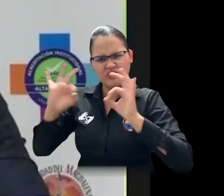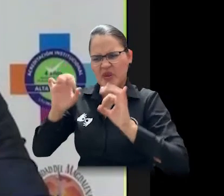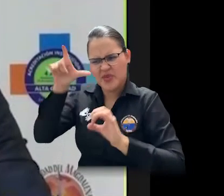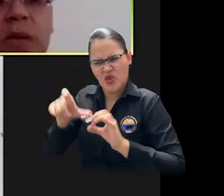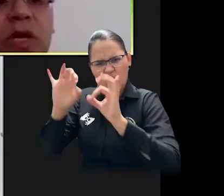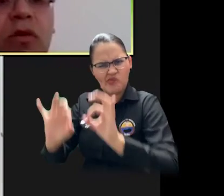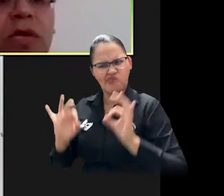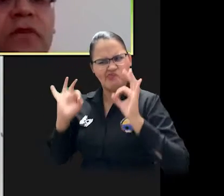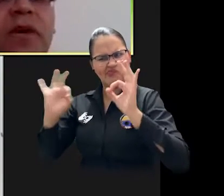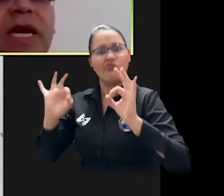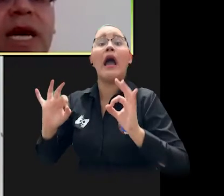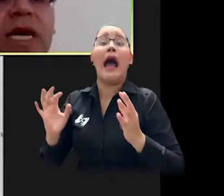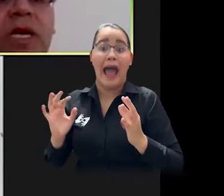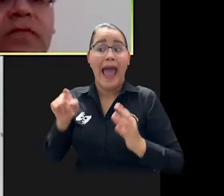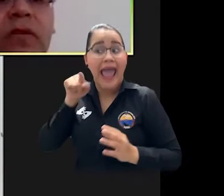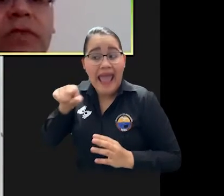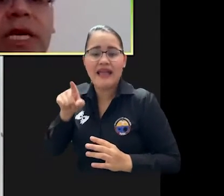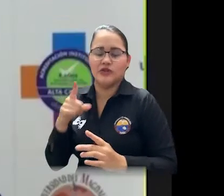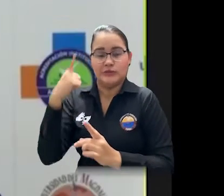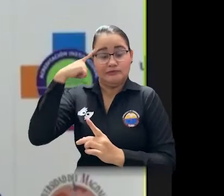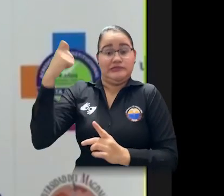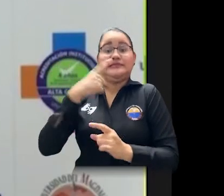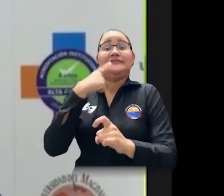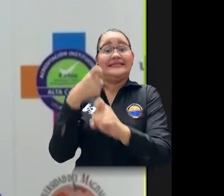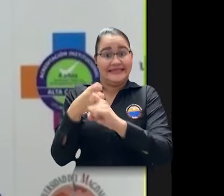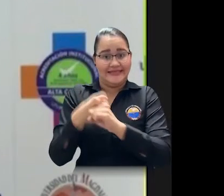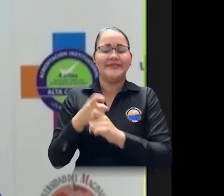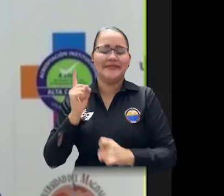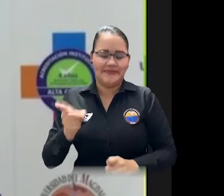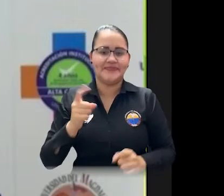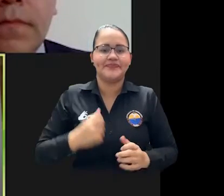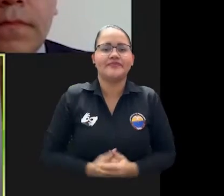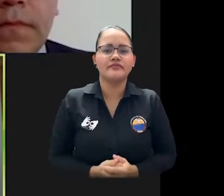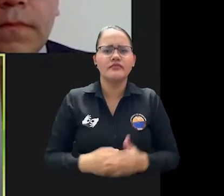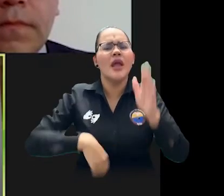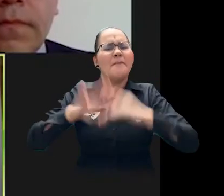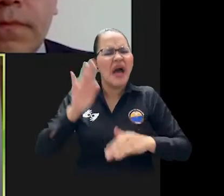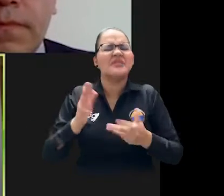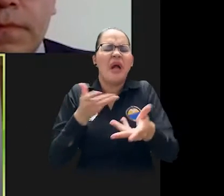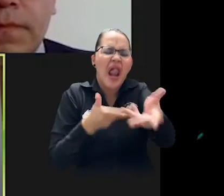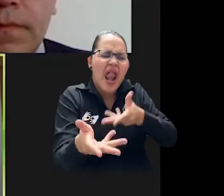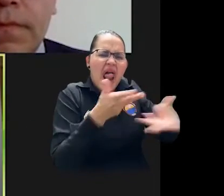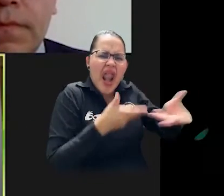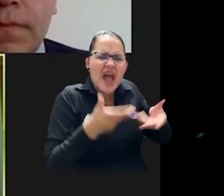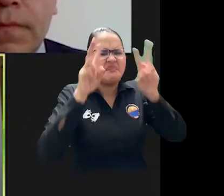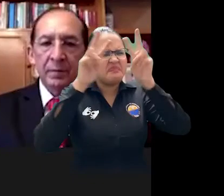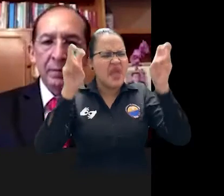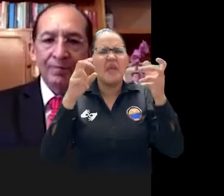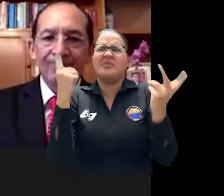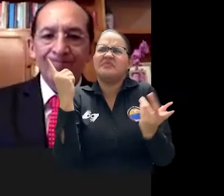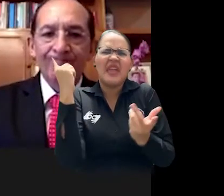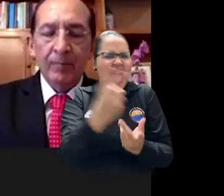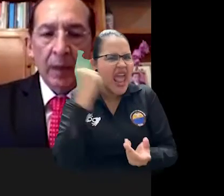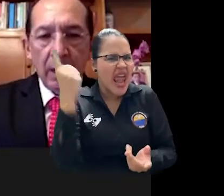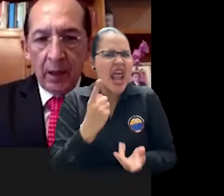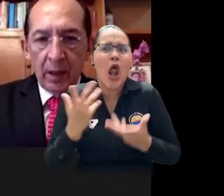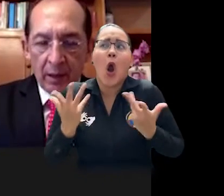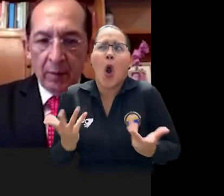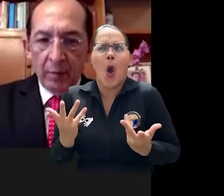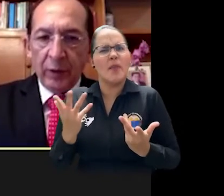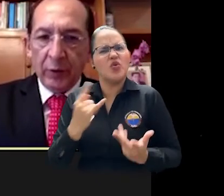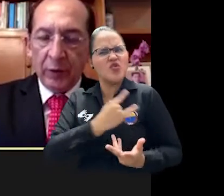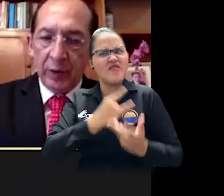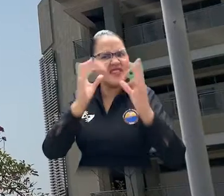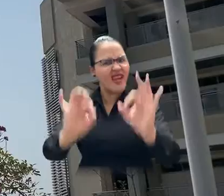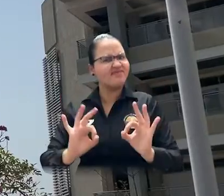profesional. Durante el conversatorio se abordaron temas relacionados con la experiencia de los rectores en el aseguramiento de la calidad